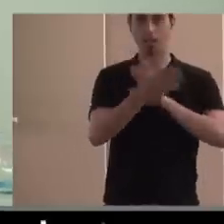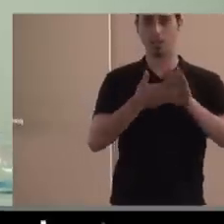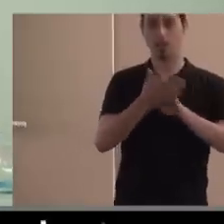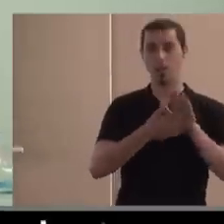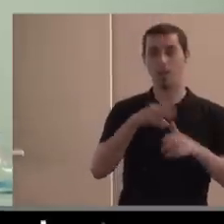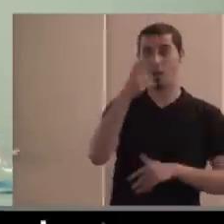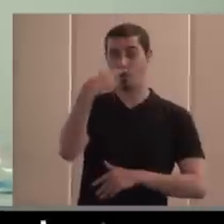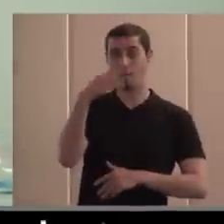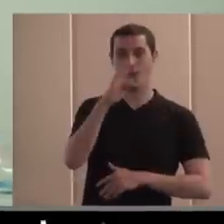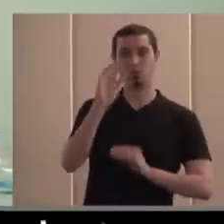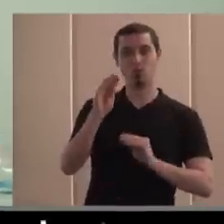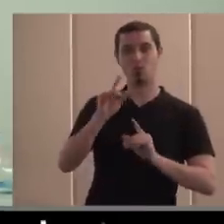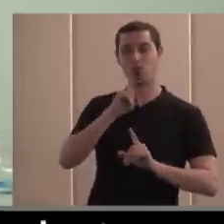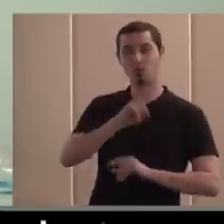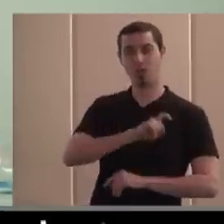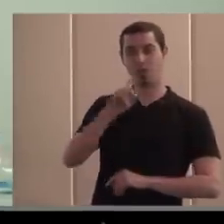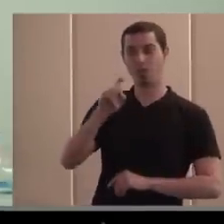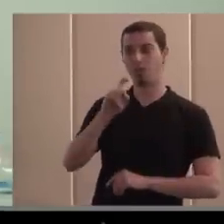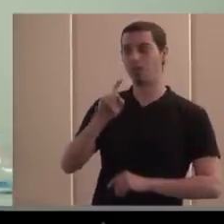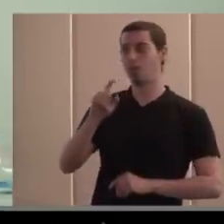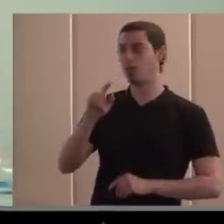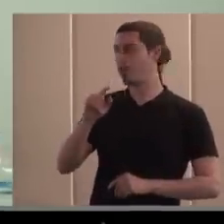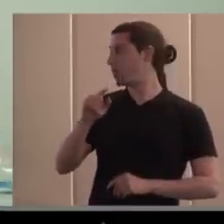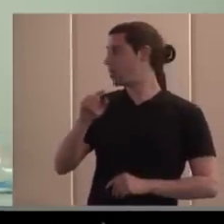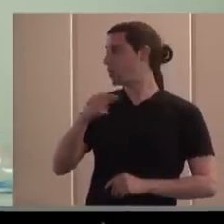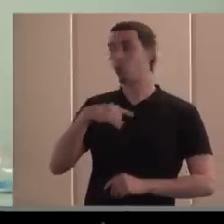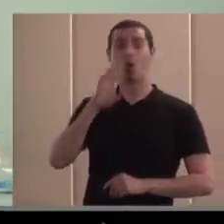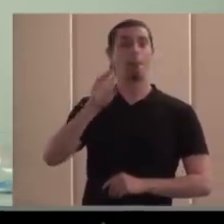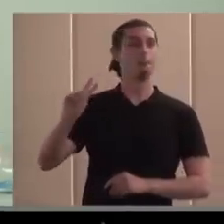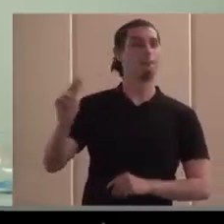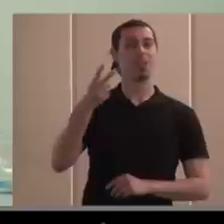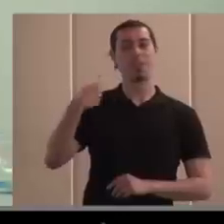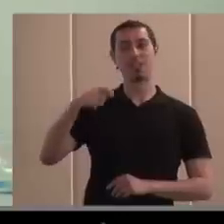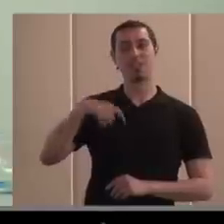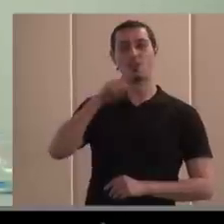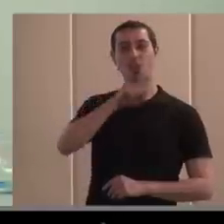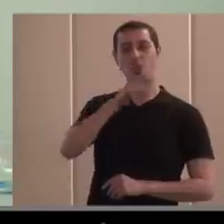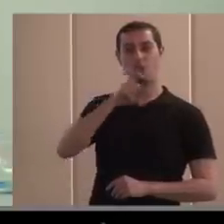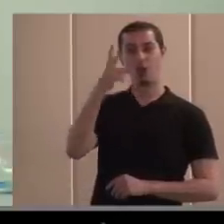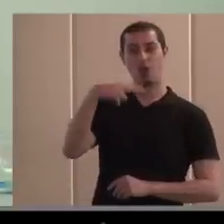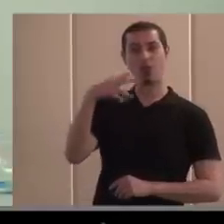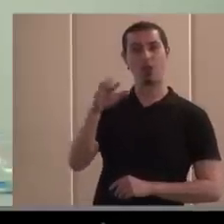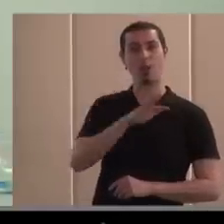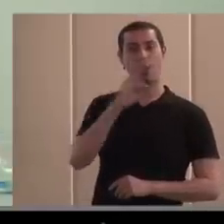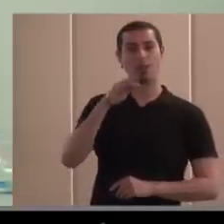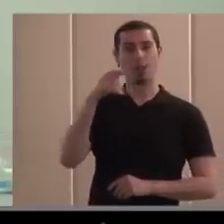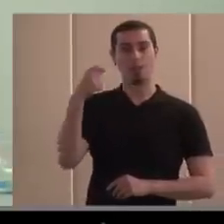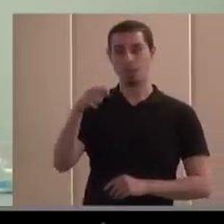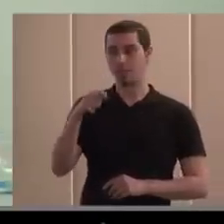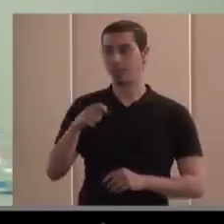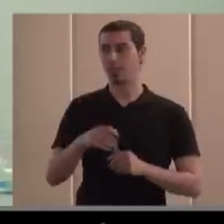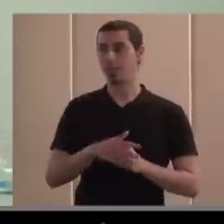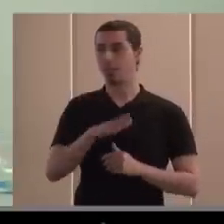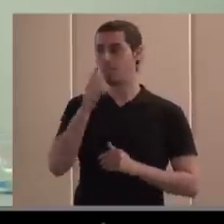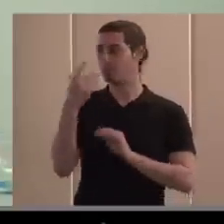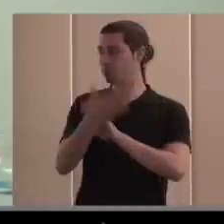fundación. Y como decía antes, soy el vicepresidente de la Fundación ONCE y presidente de los dos grupos empresariales. No puede estar hoy con